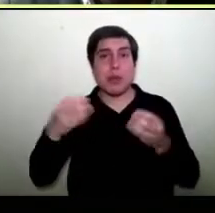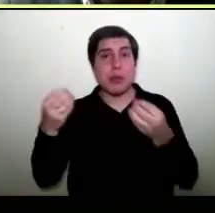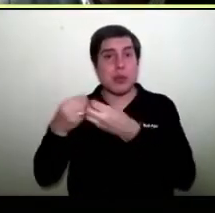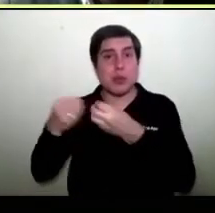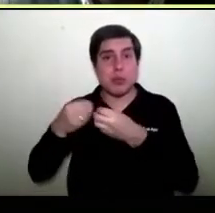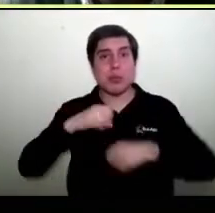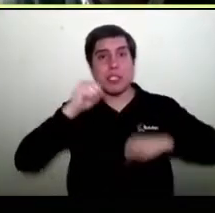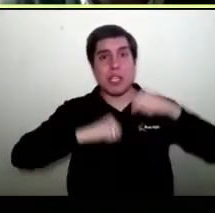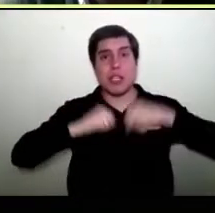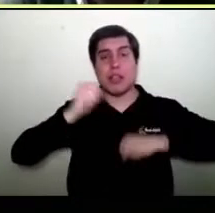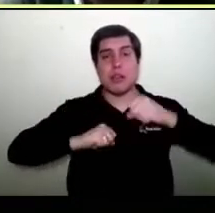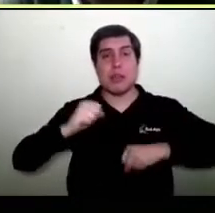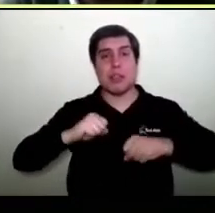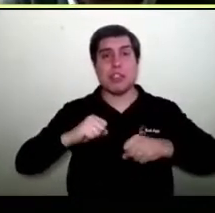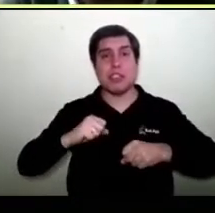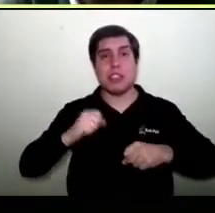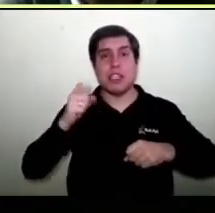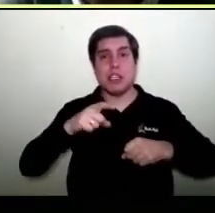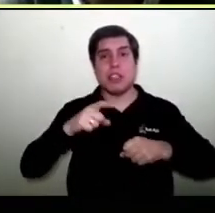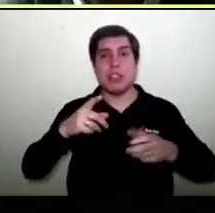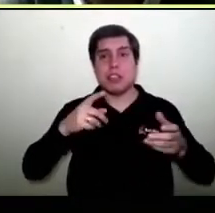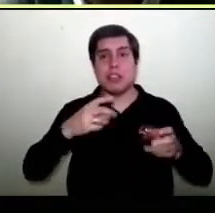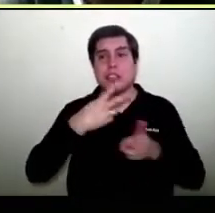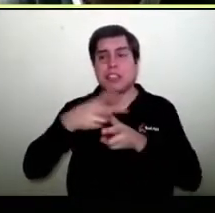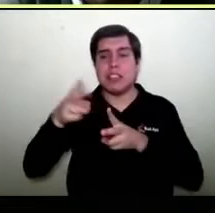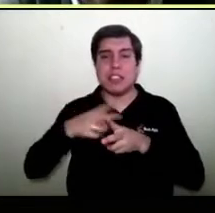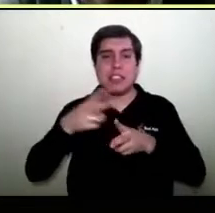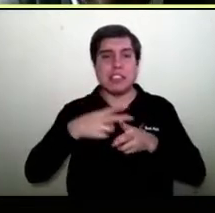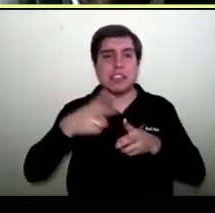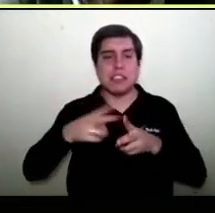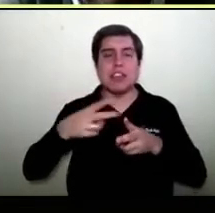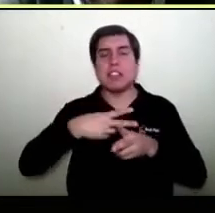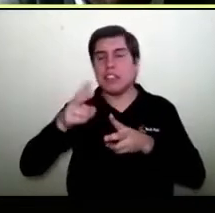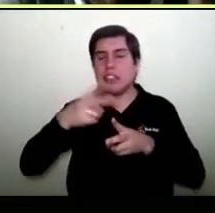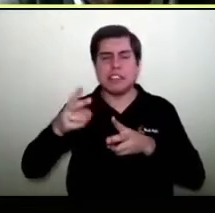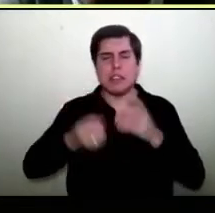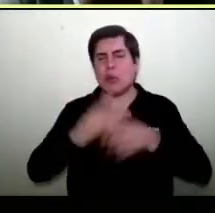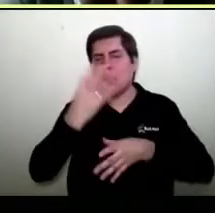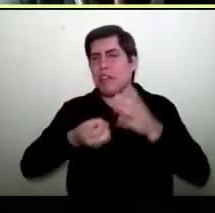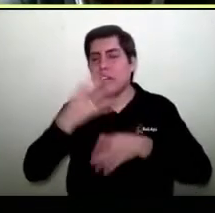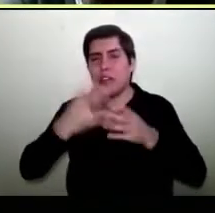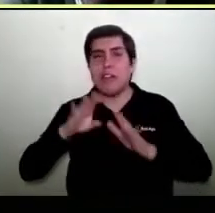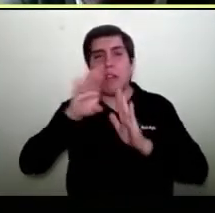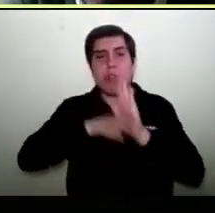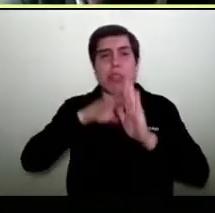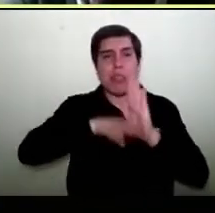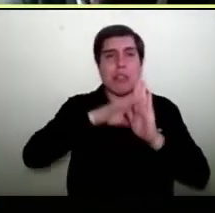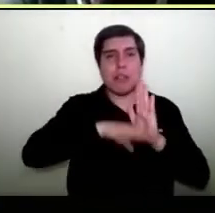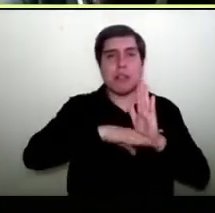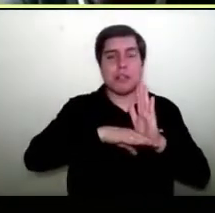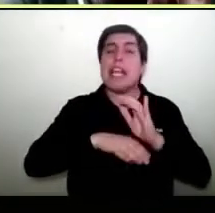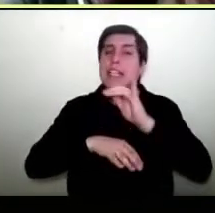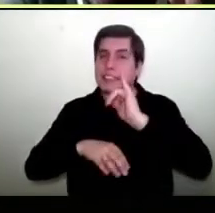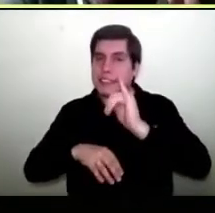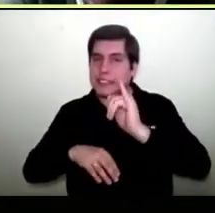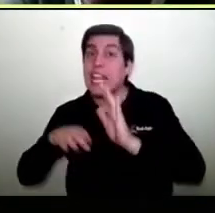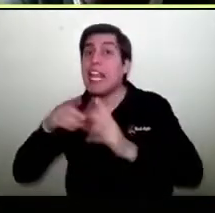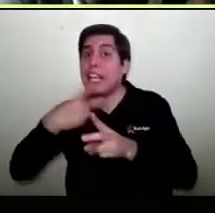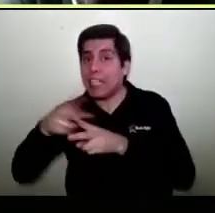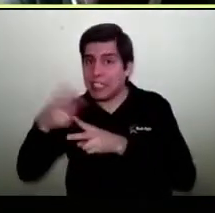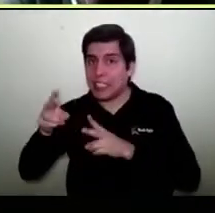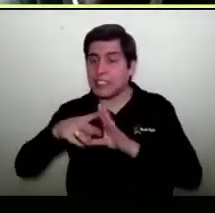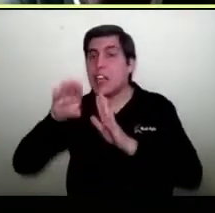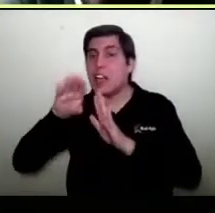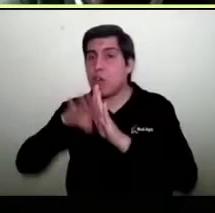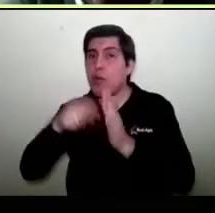empresas, no tienes que tú estar haciendo las ofertas en forma permanente. No significa que no las tienes que hacer, significa que